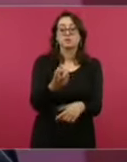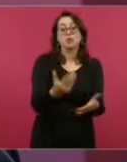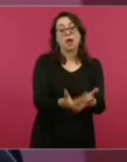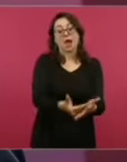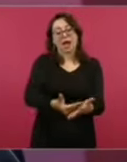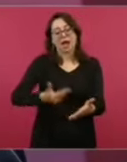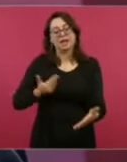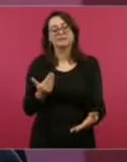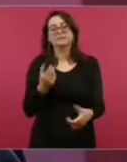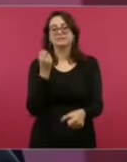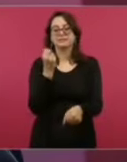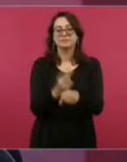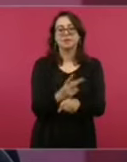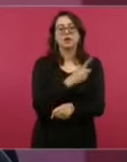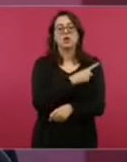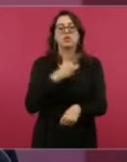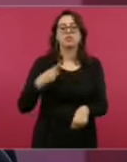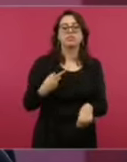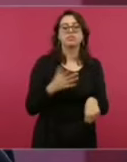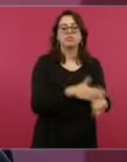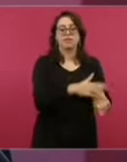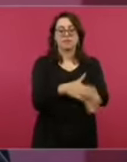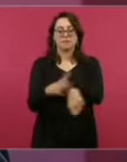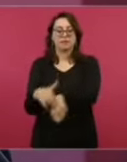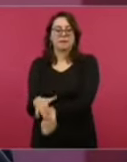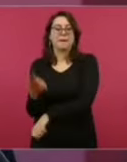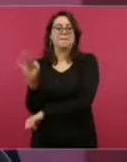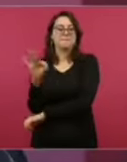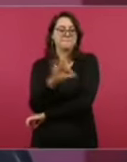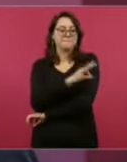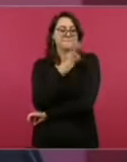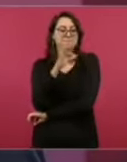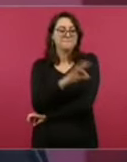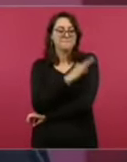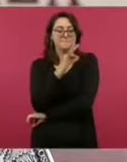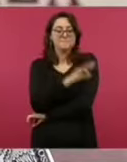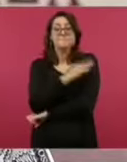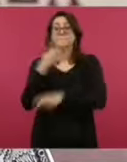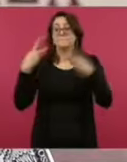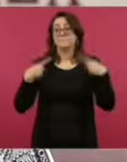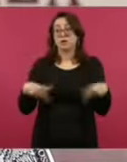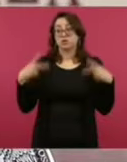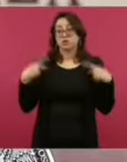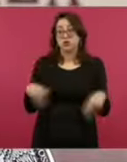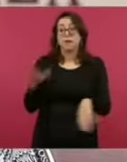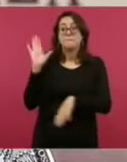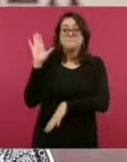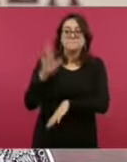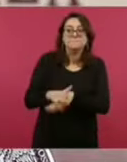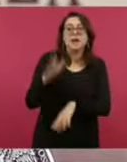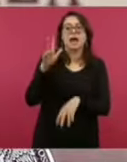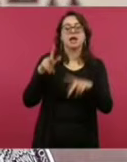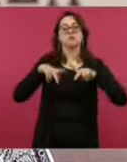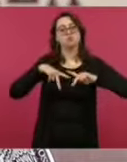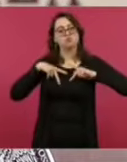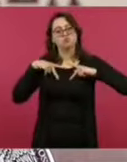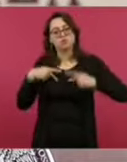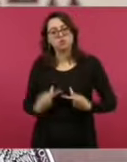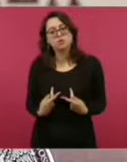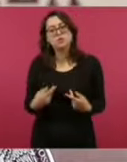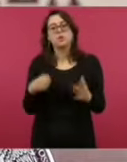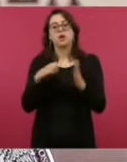refuerzo para las personas que tienen condiciones de riesgo, que lo hemos mencionado muchas veces, mayores de 60 años,